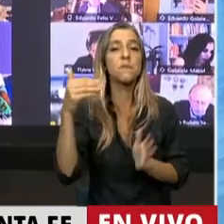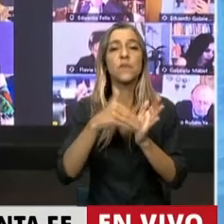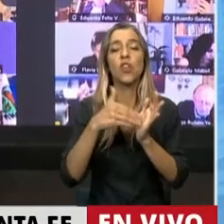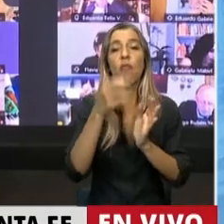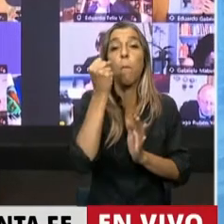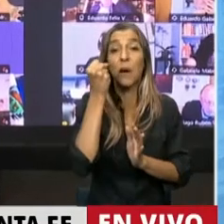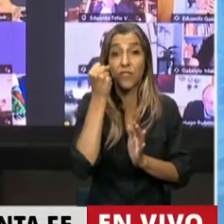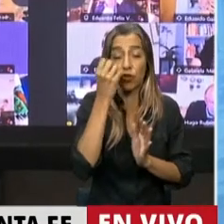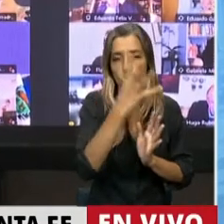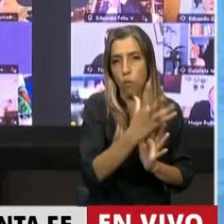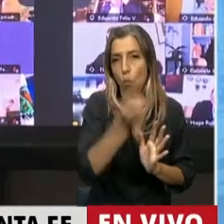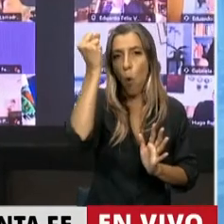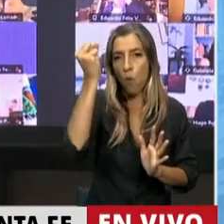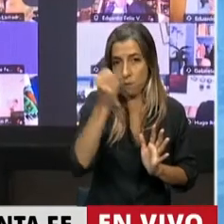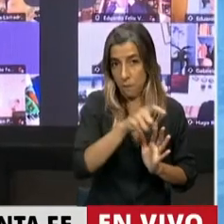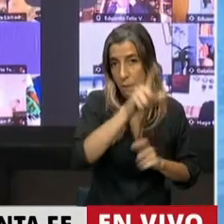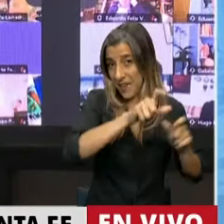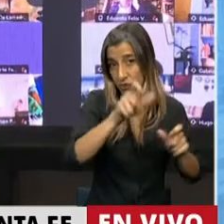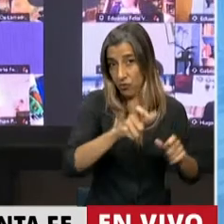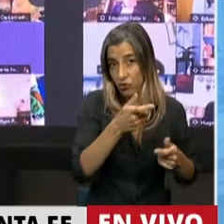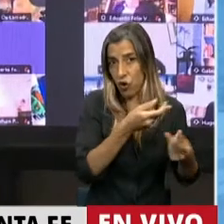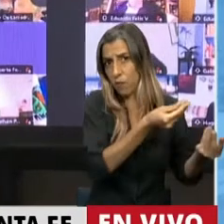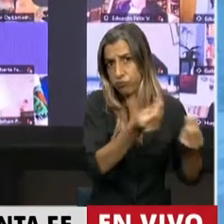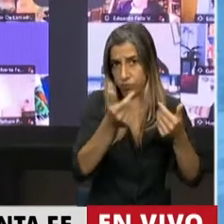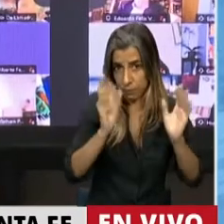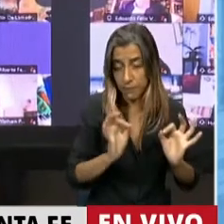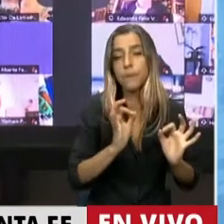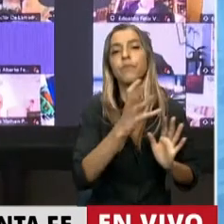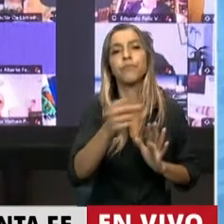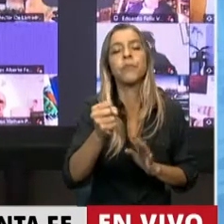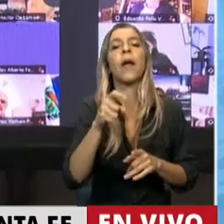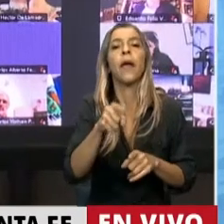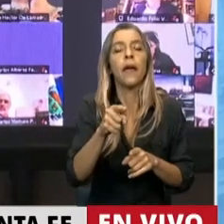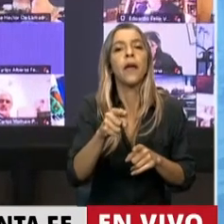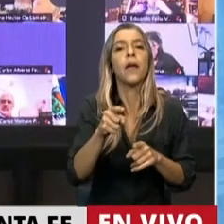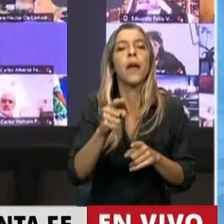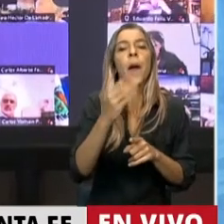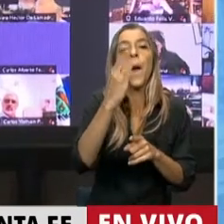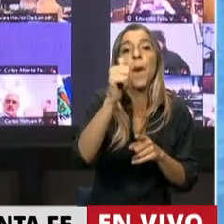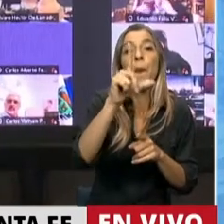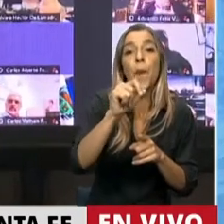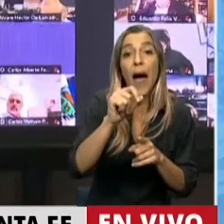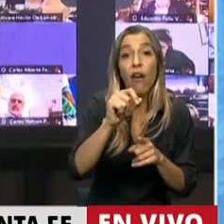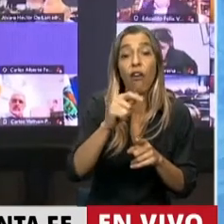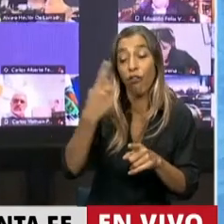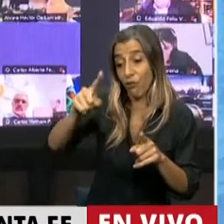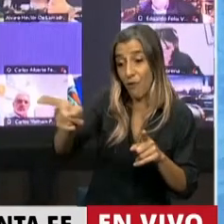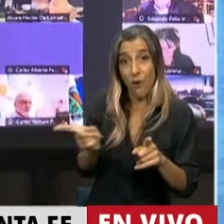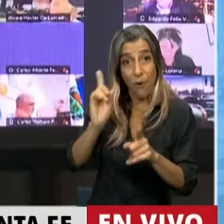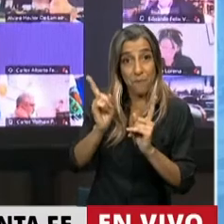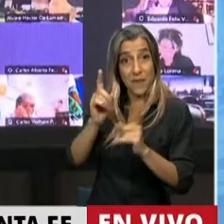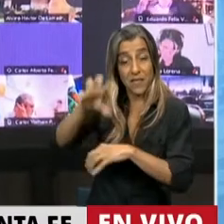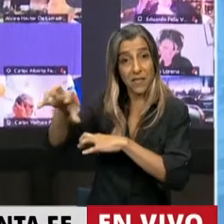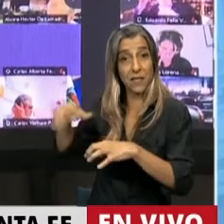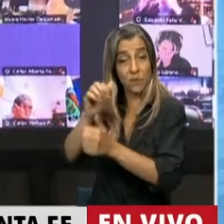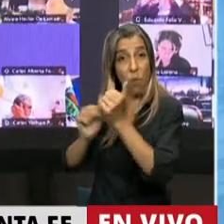llegaba, número redondo. Y la comisión que pagaban los empresarios al sistema bancario mensual al